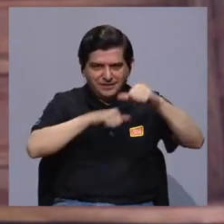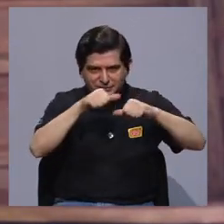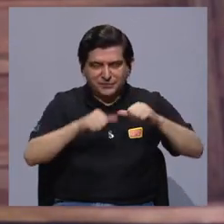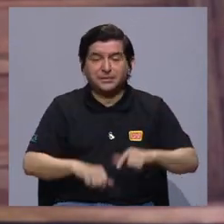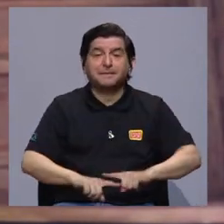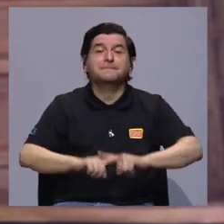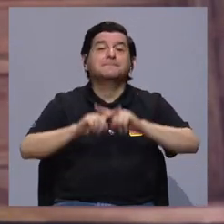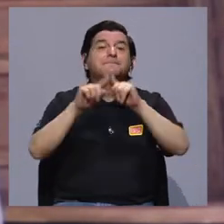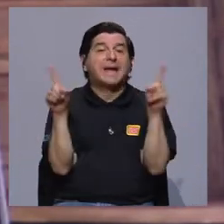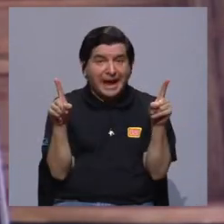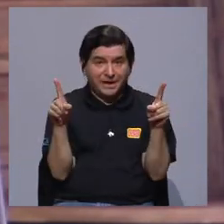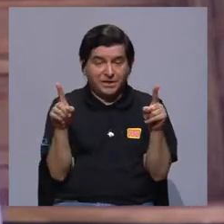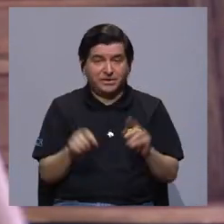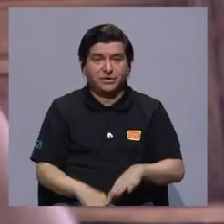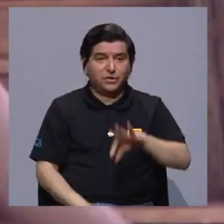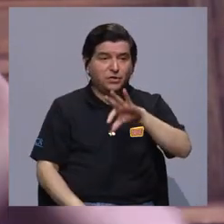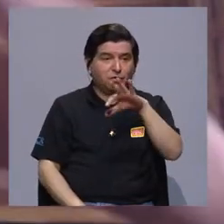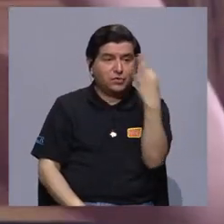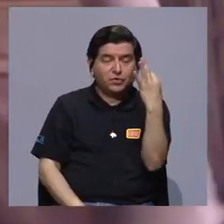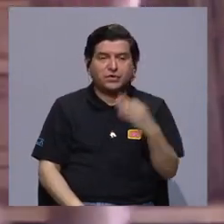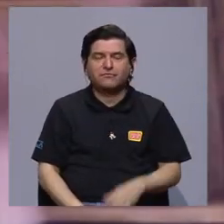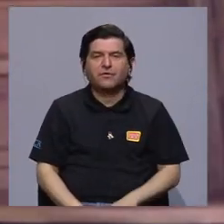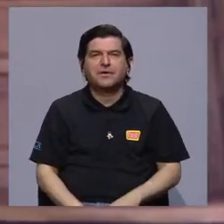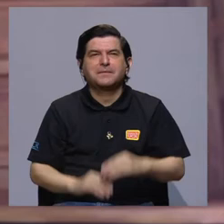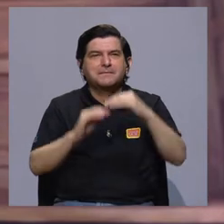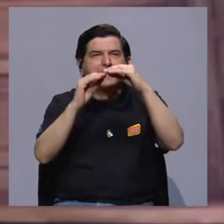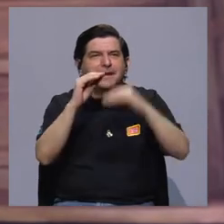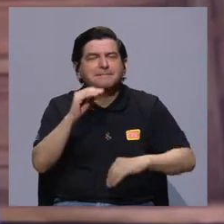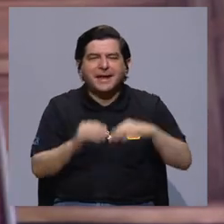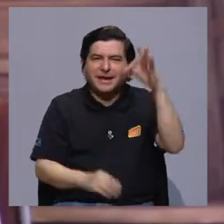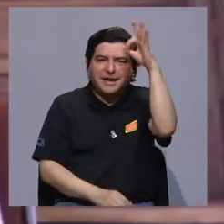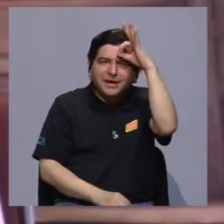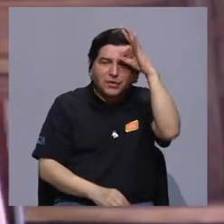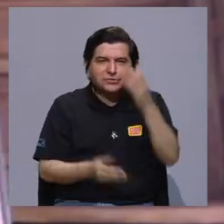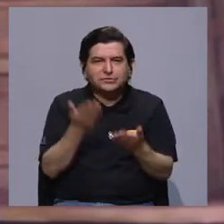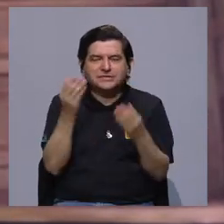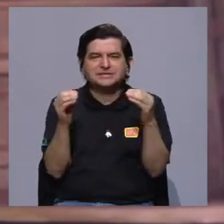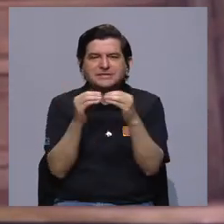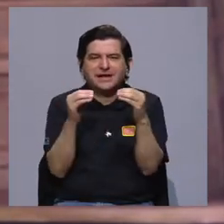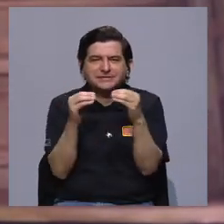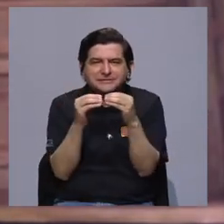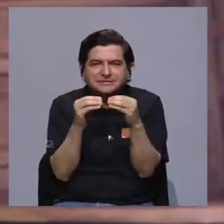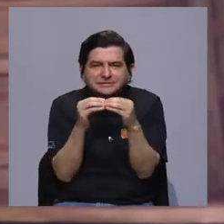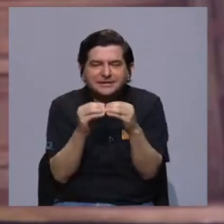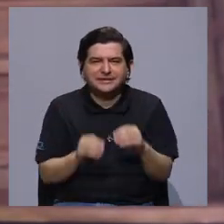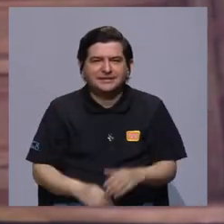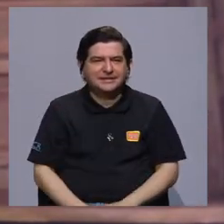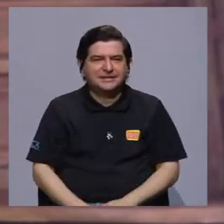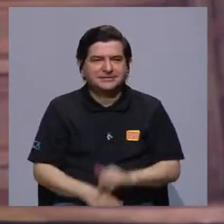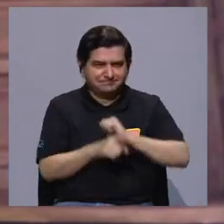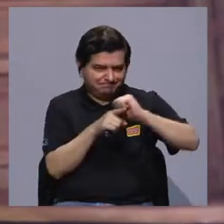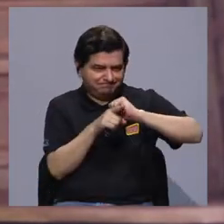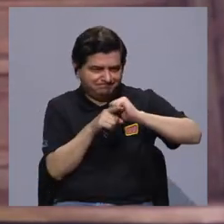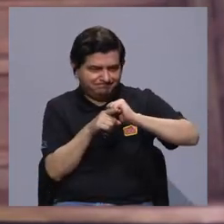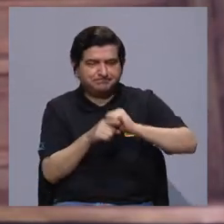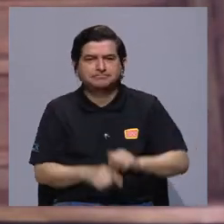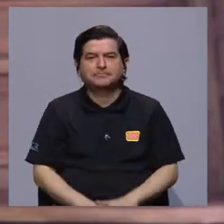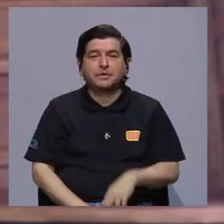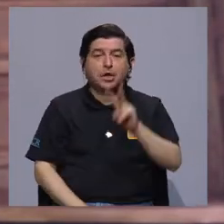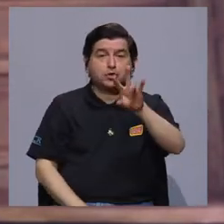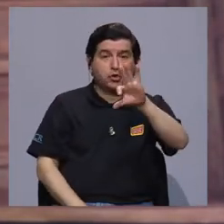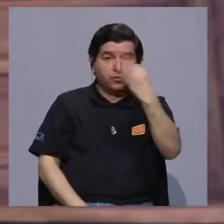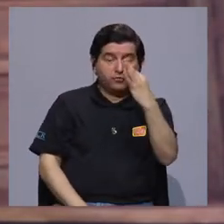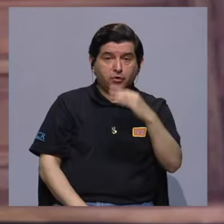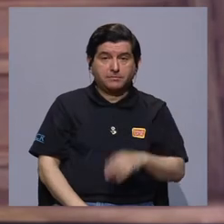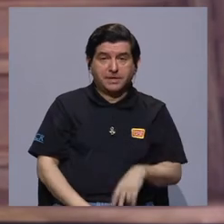Pero de forma menos filosófica tal vez y llevándolo como algo más práctico, se puede